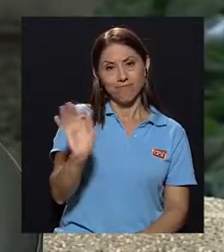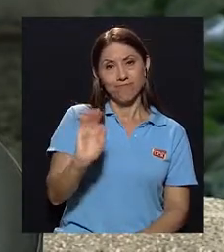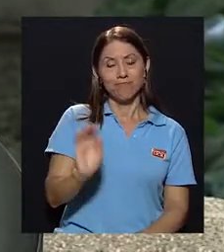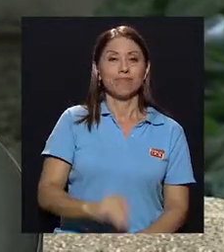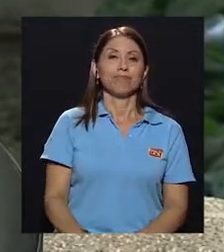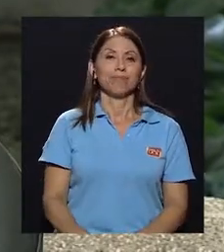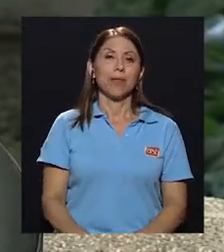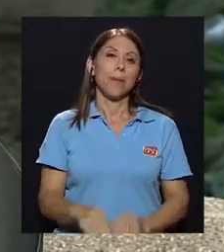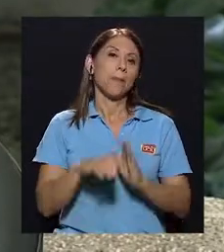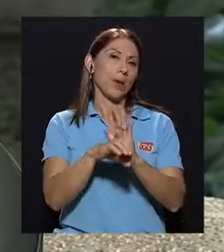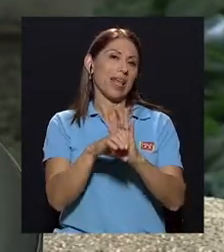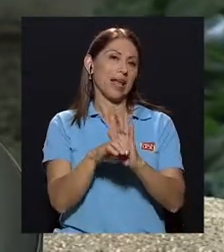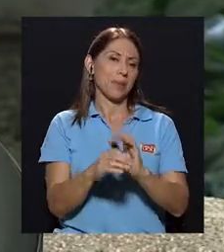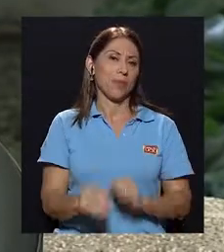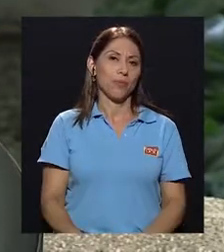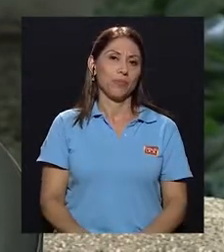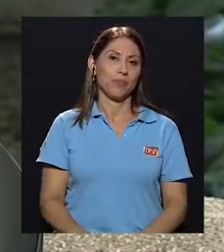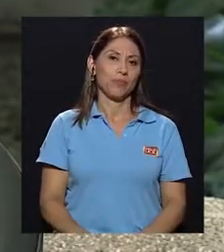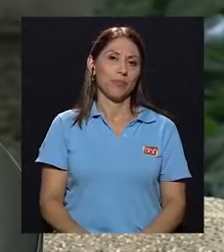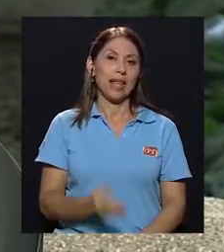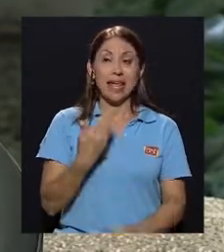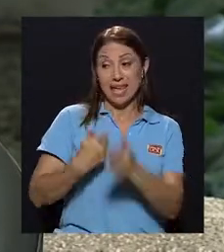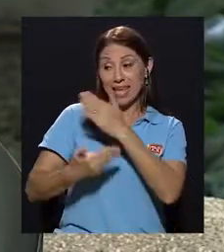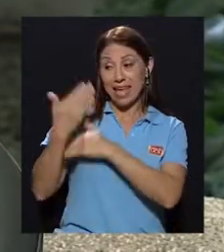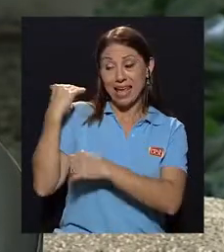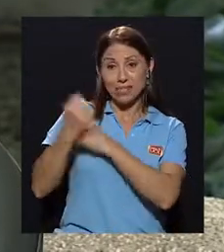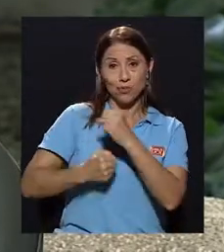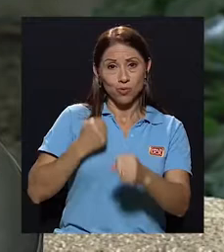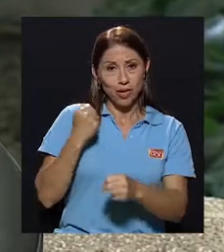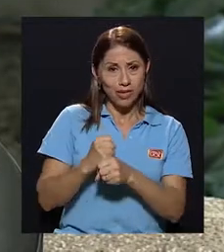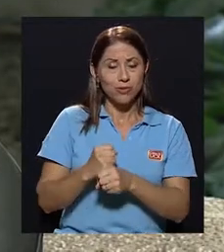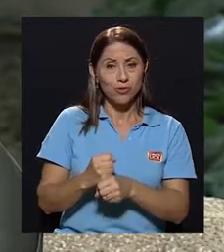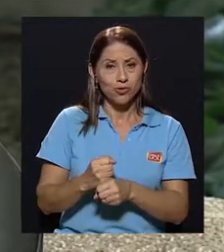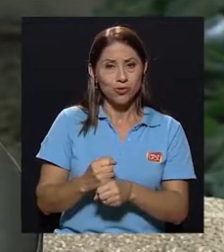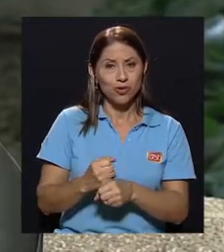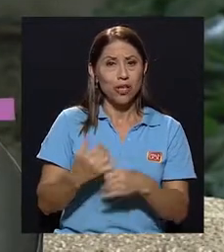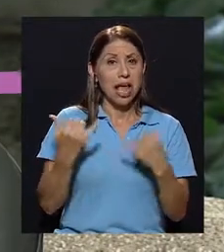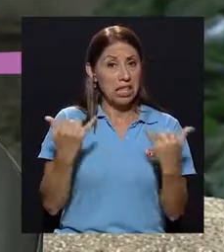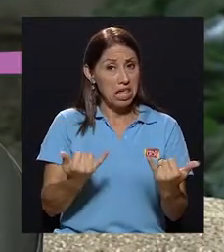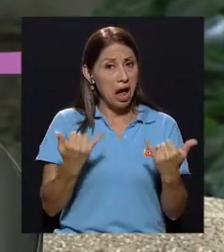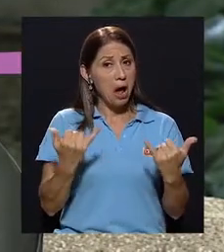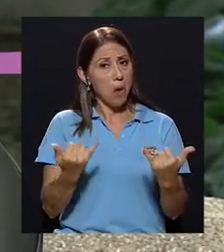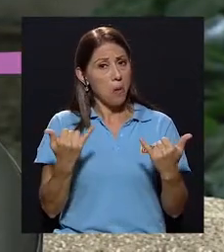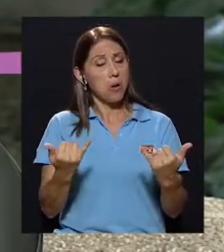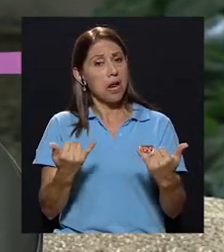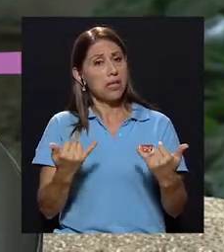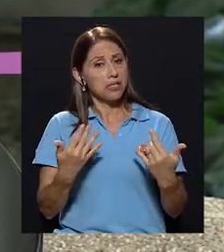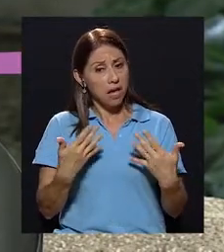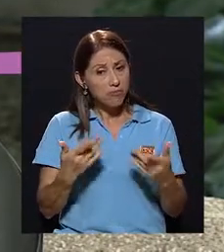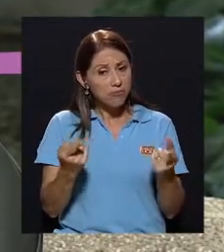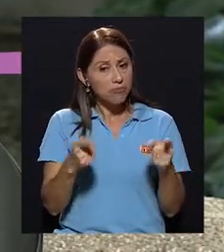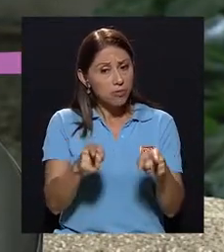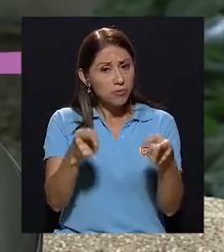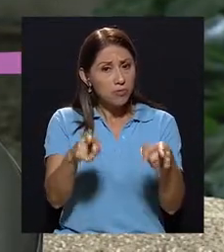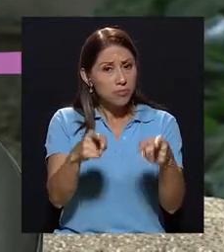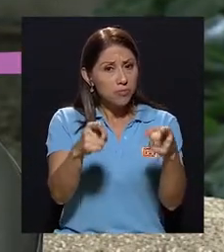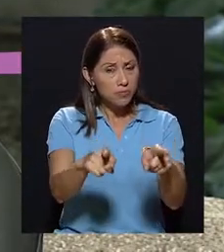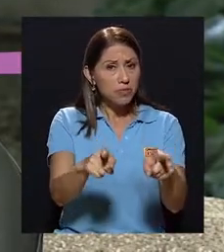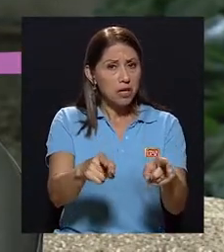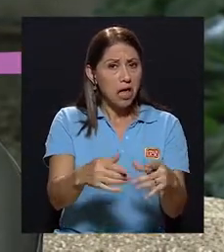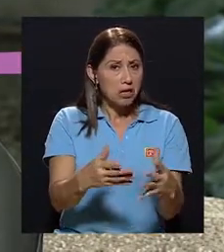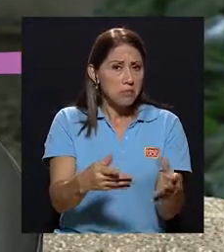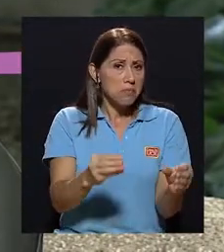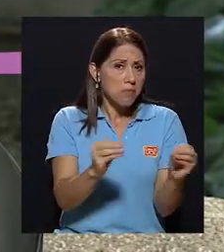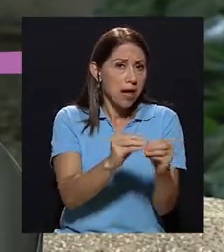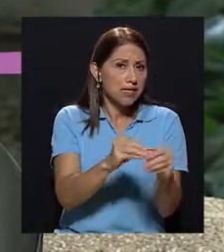hace unos años ya estos rituales van, en nuestra sociedad van cediendo, pero hace unos